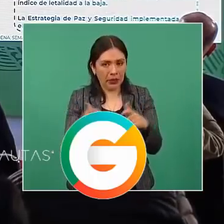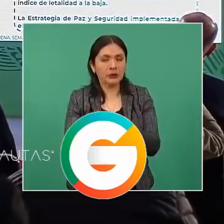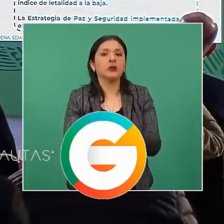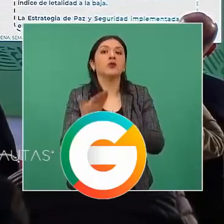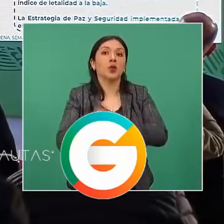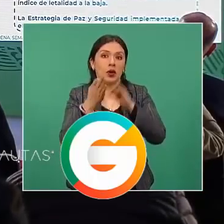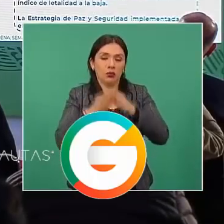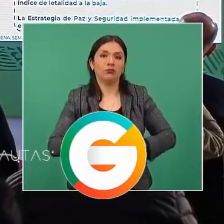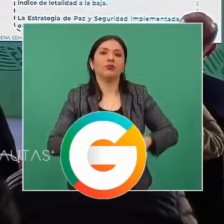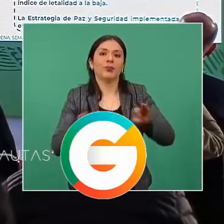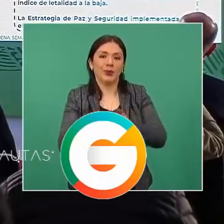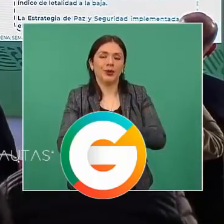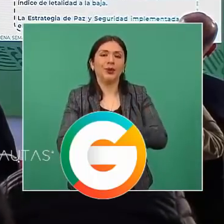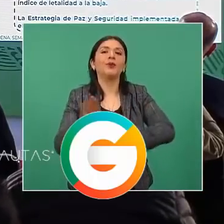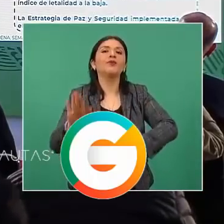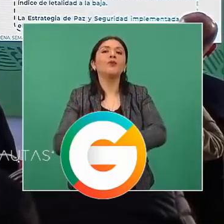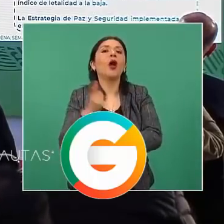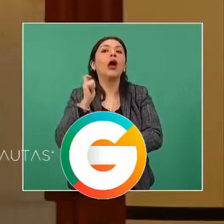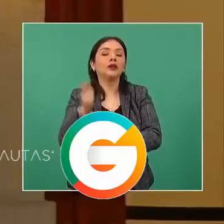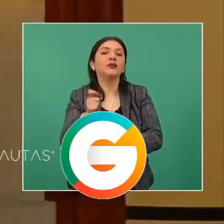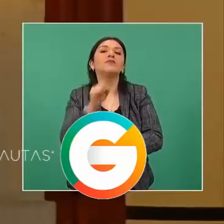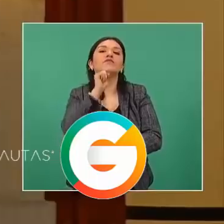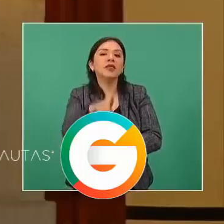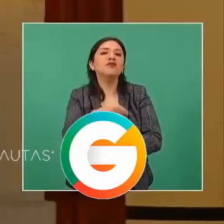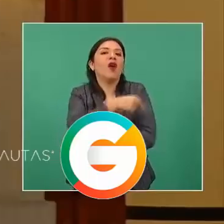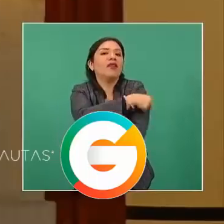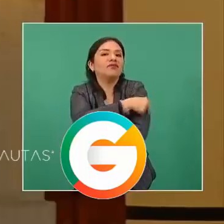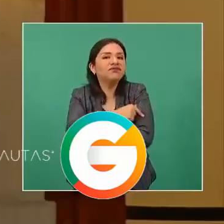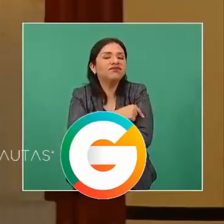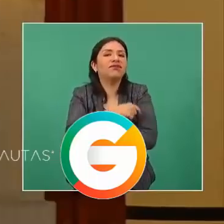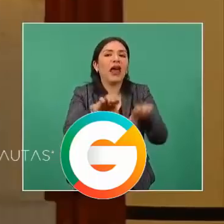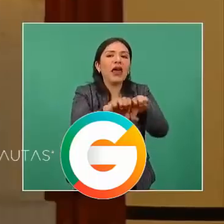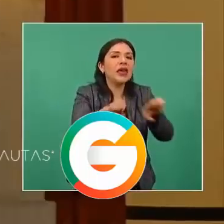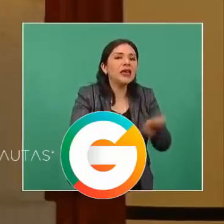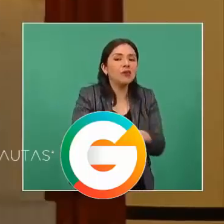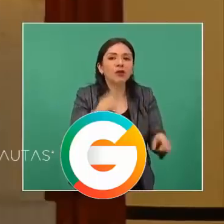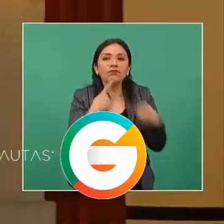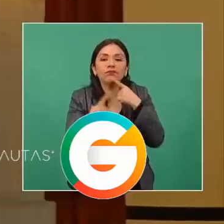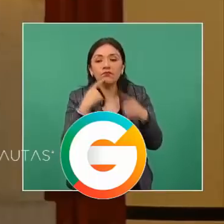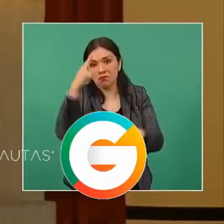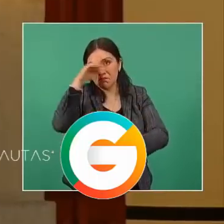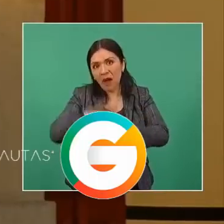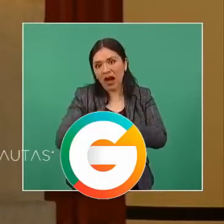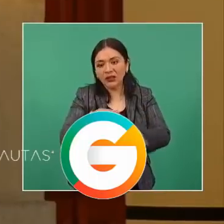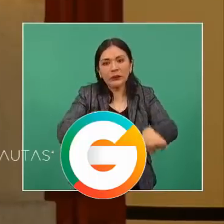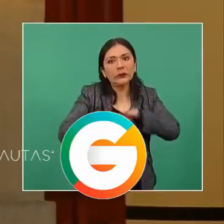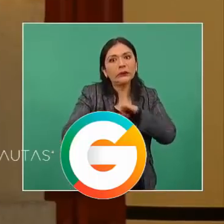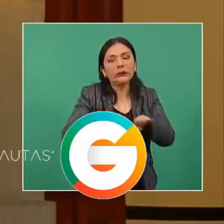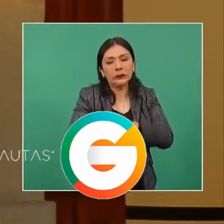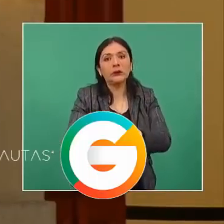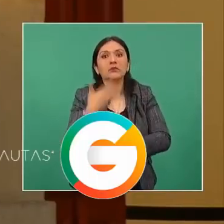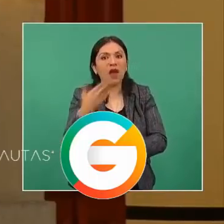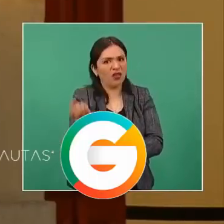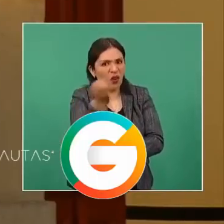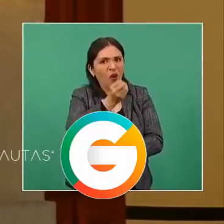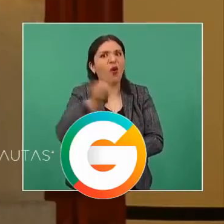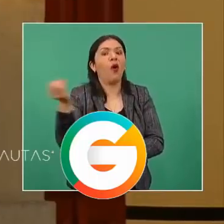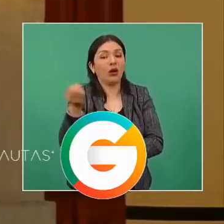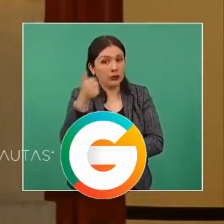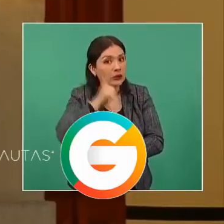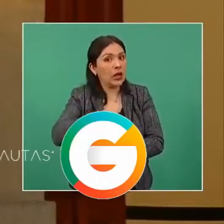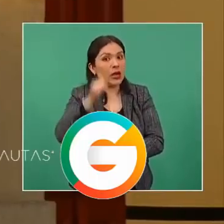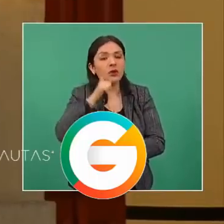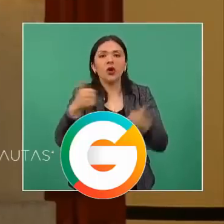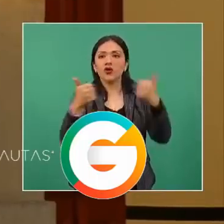es en base a la actuación de las tropas, que ha sido una orden muy reiterativa